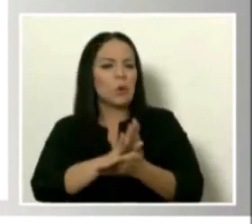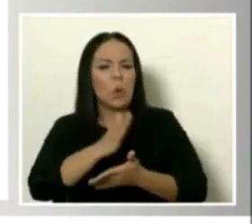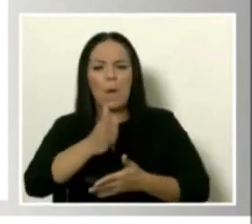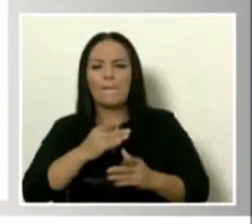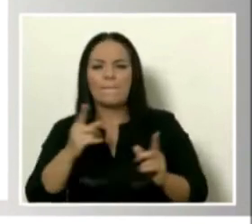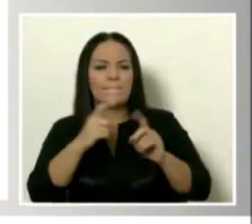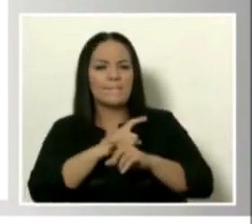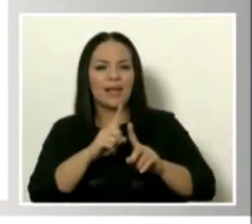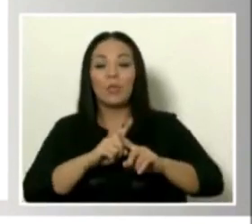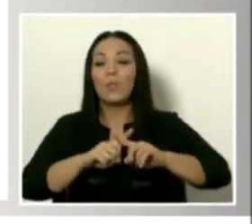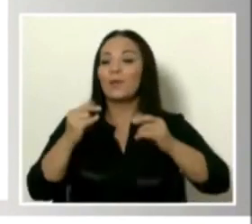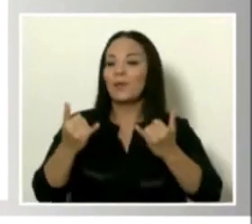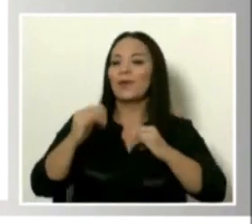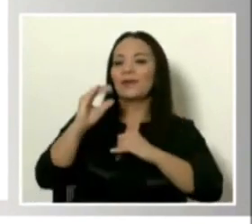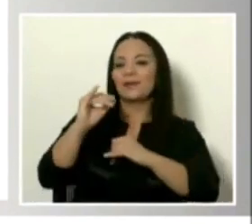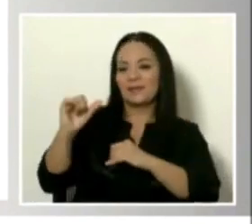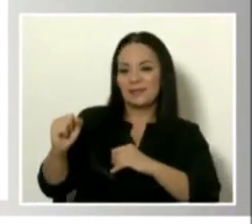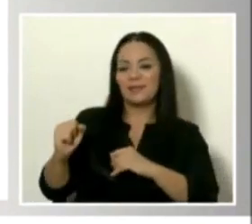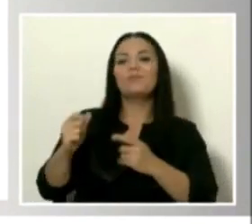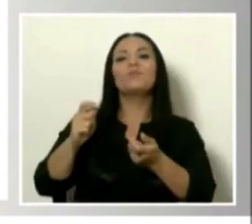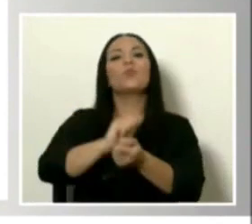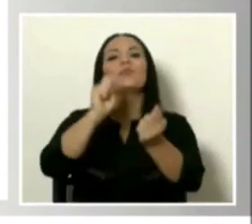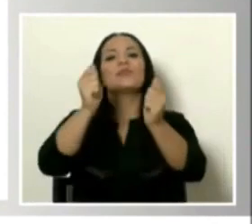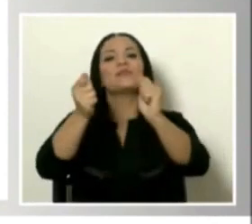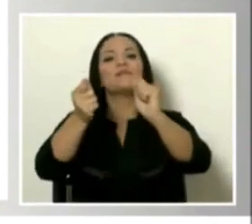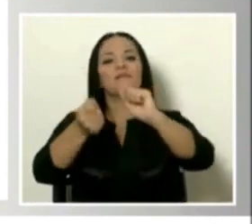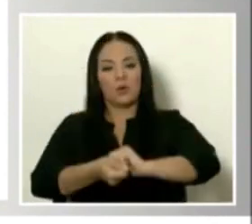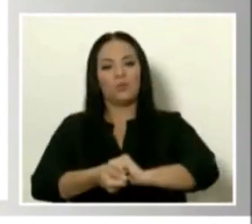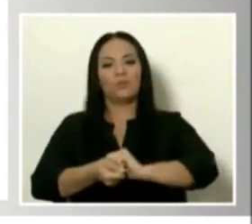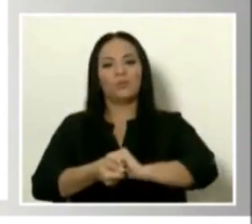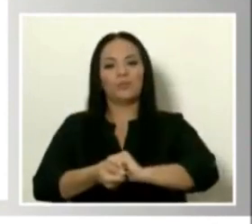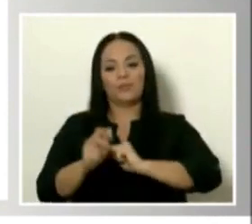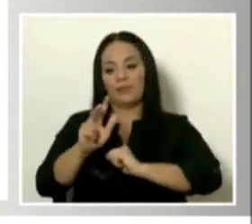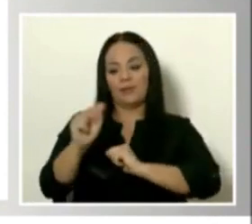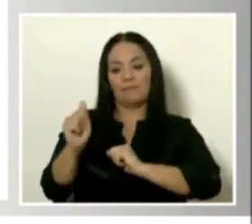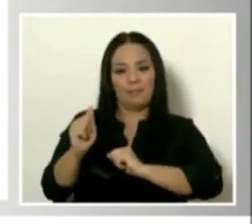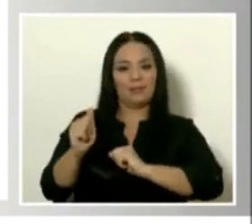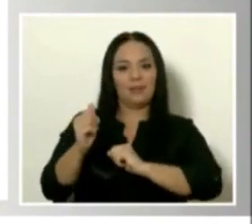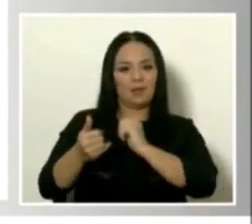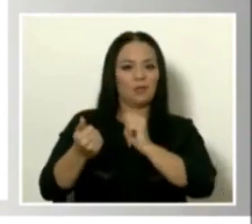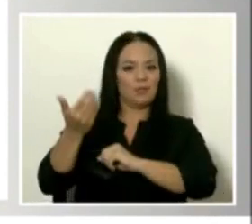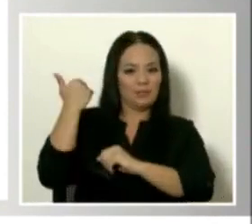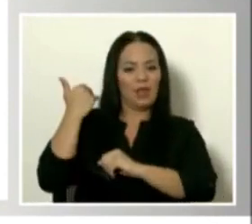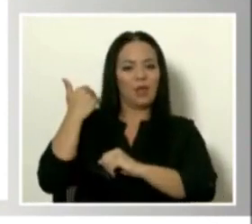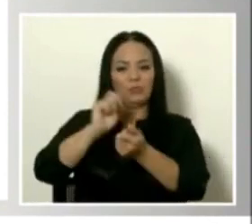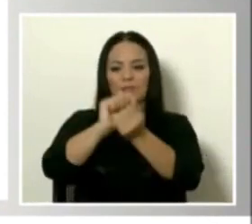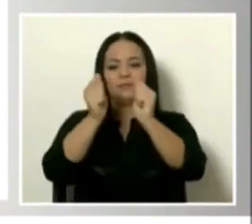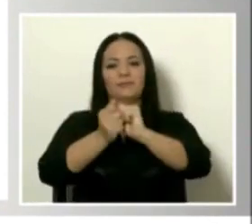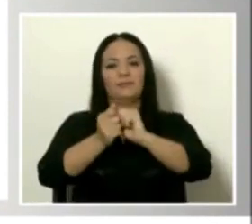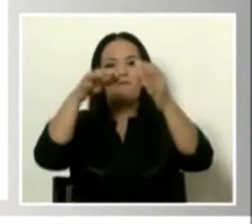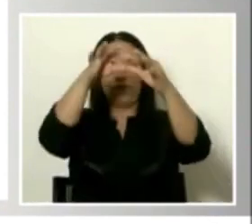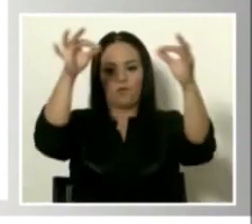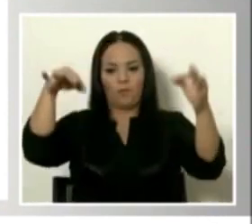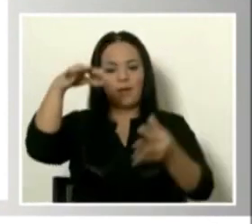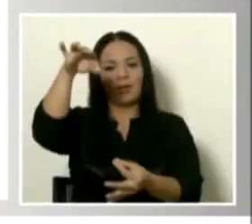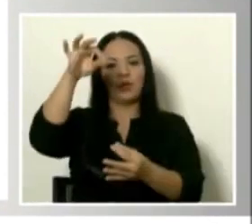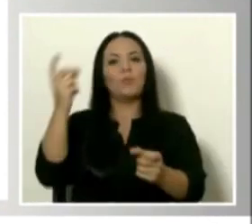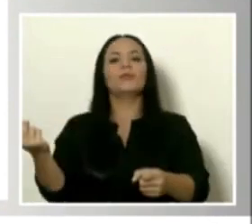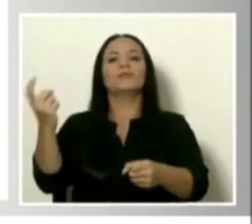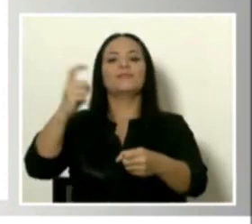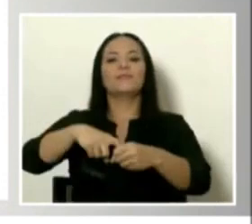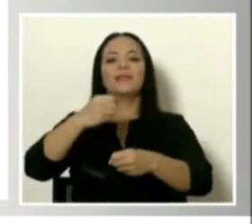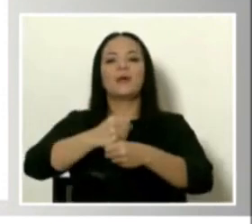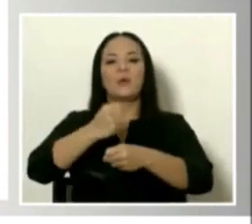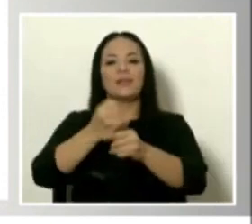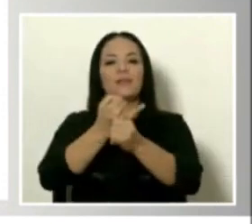bueno, la Caja modificó en el último trimestre del año pasado el formato de solicitud de afiliación de trabajador independiente,